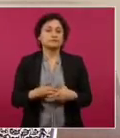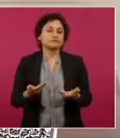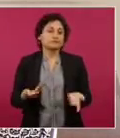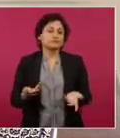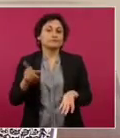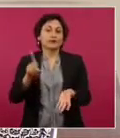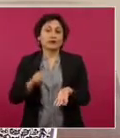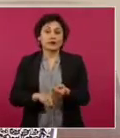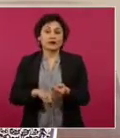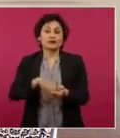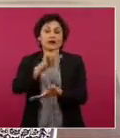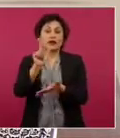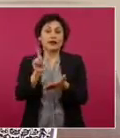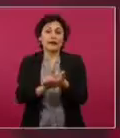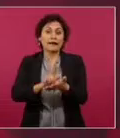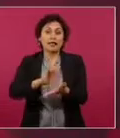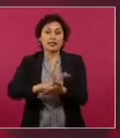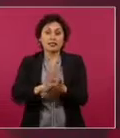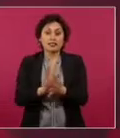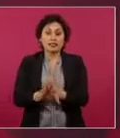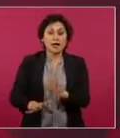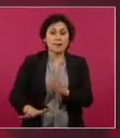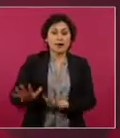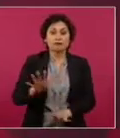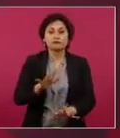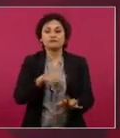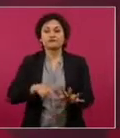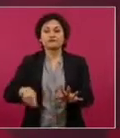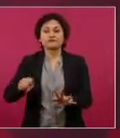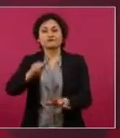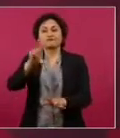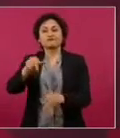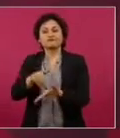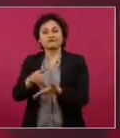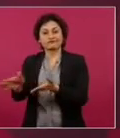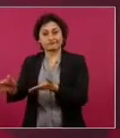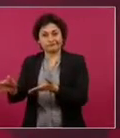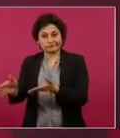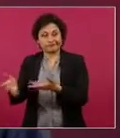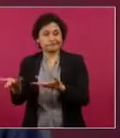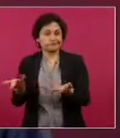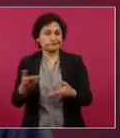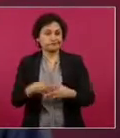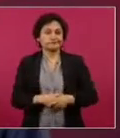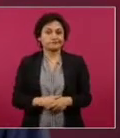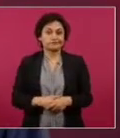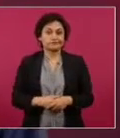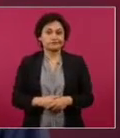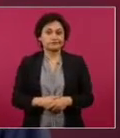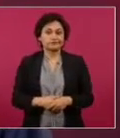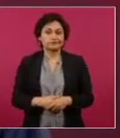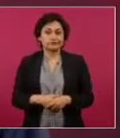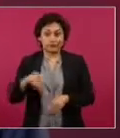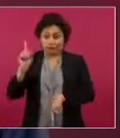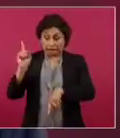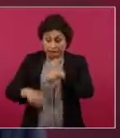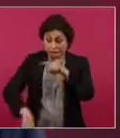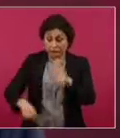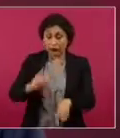legaloides, se le destituyó